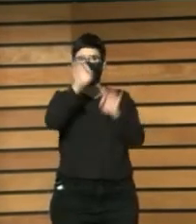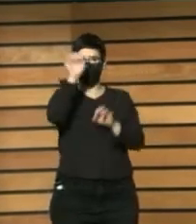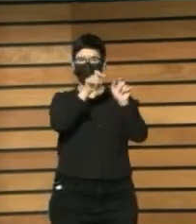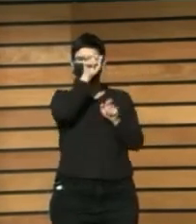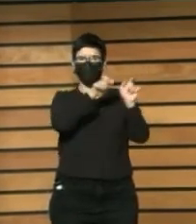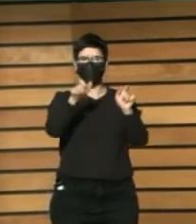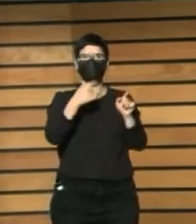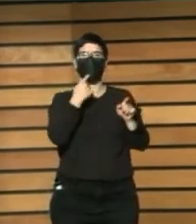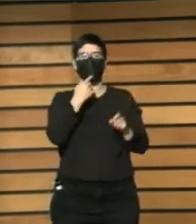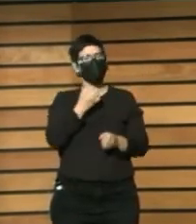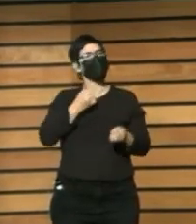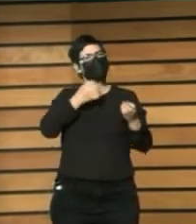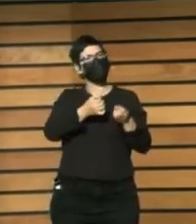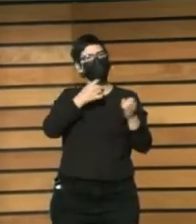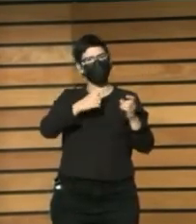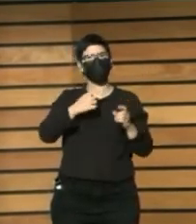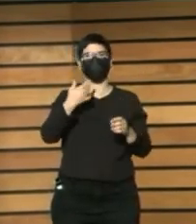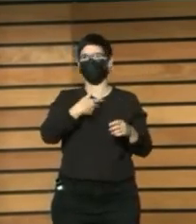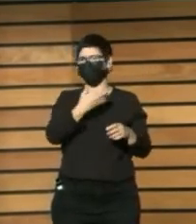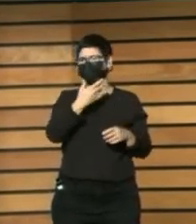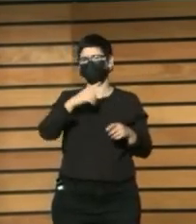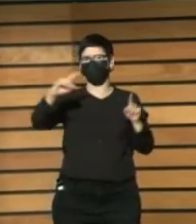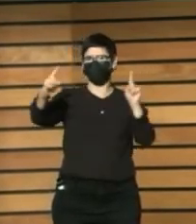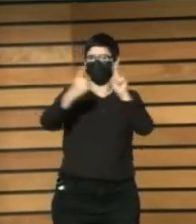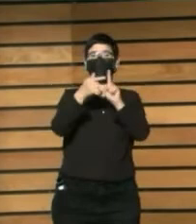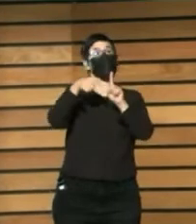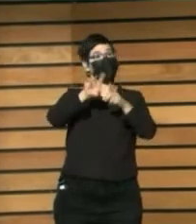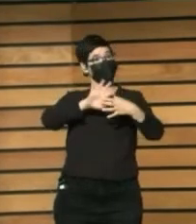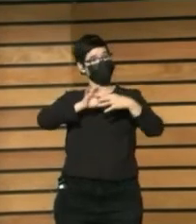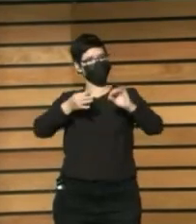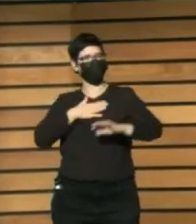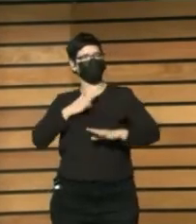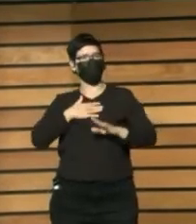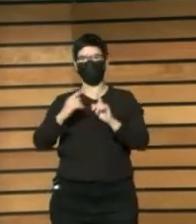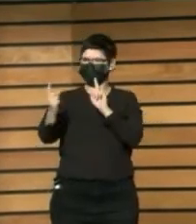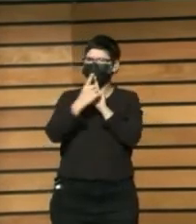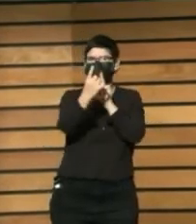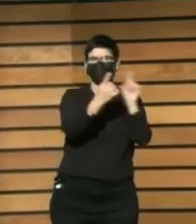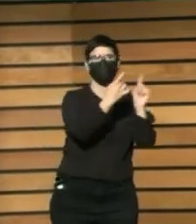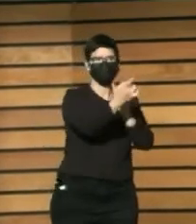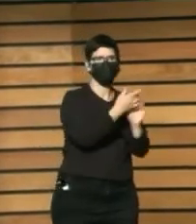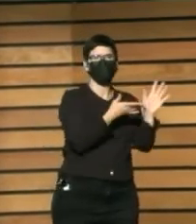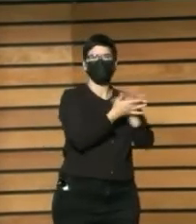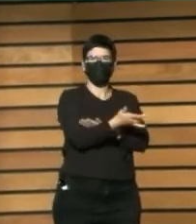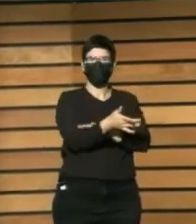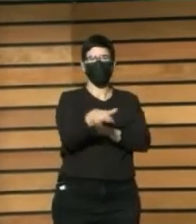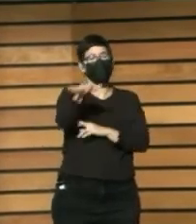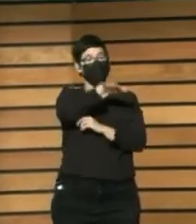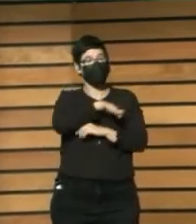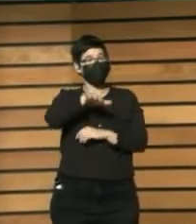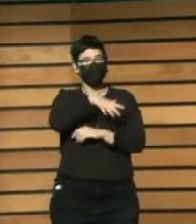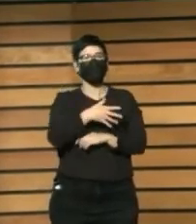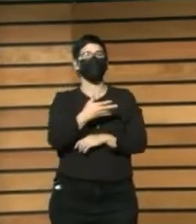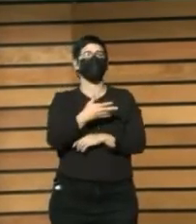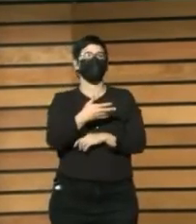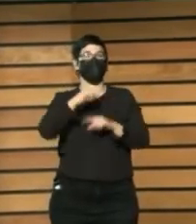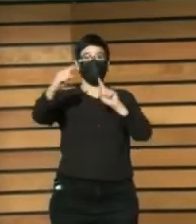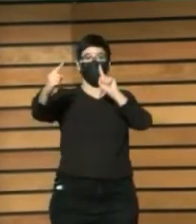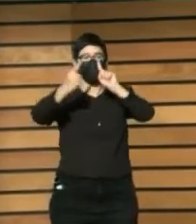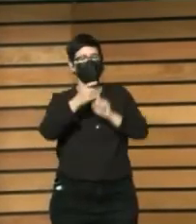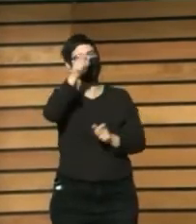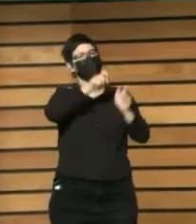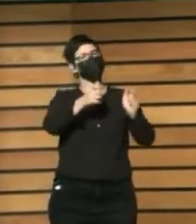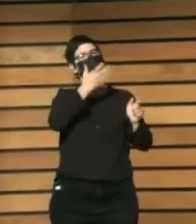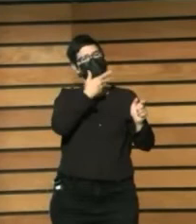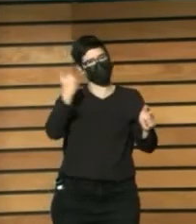vecinos En la biblioteca Por lo tanto También son lugares Donde uno se encuentra A personas conocidas Vamos con los